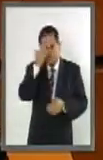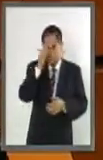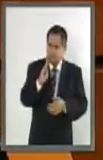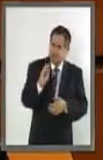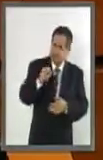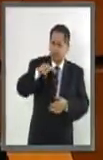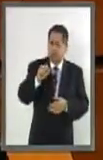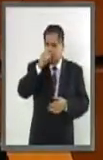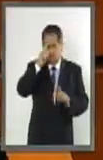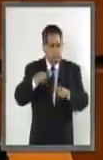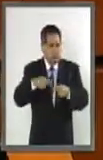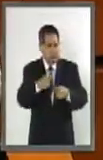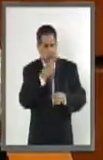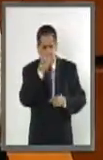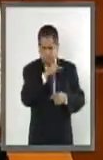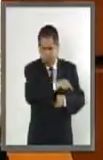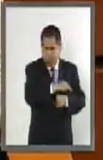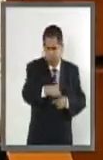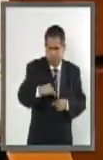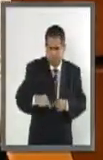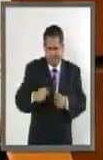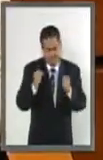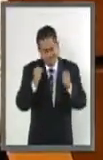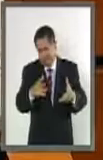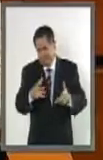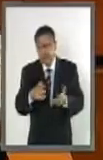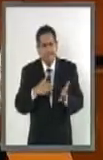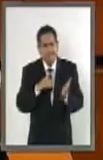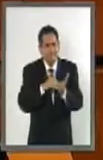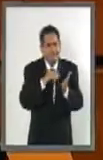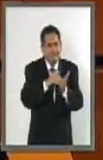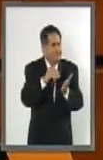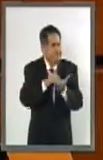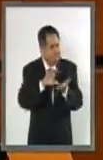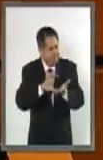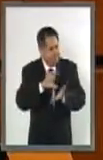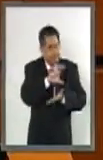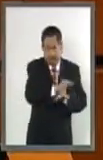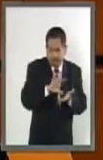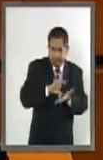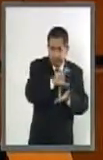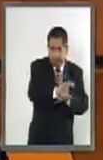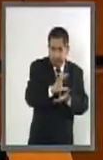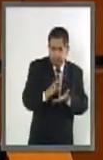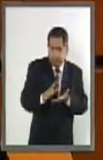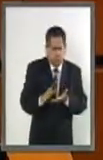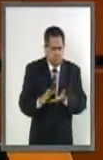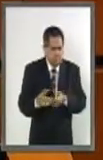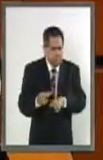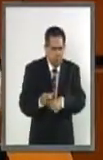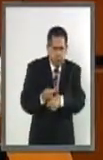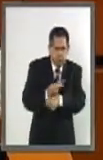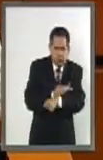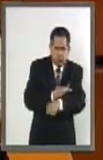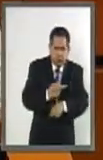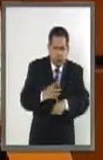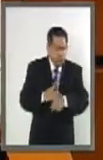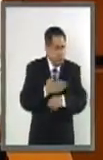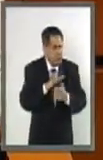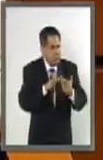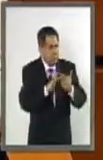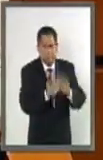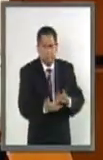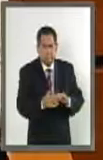infraestructura educativa, que son cantidades enormes de dinero y que no sabemos y no han dado ningún